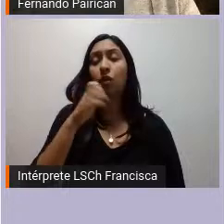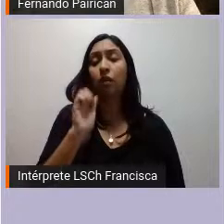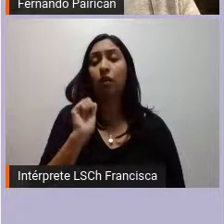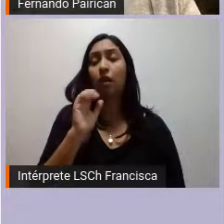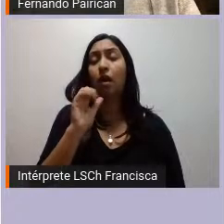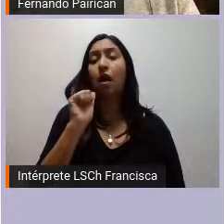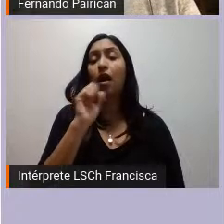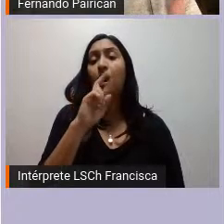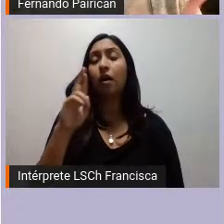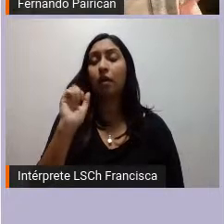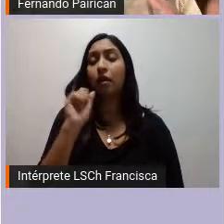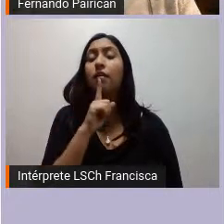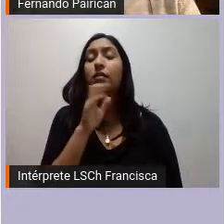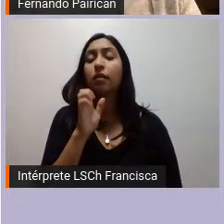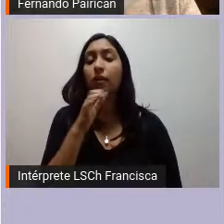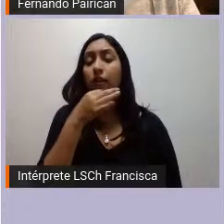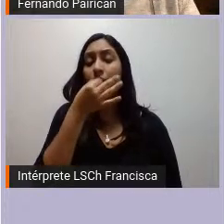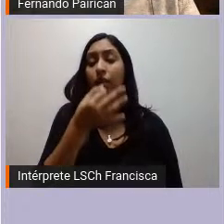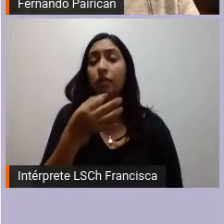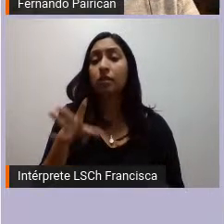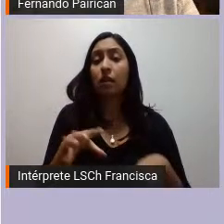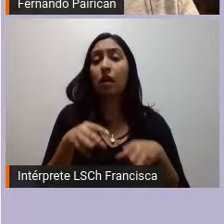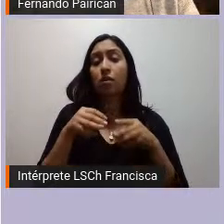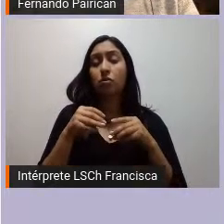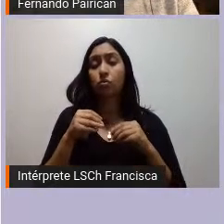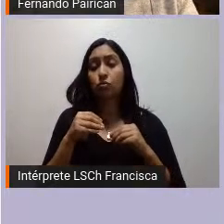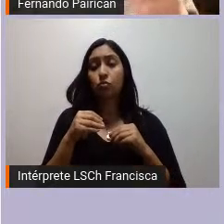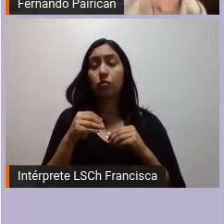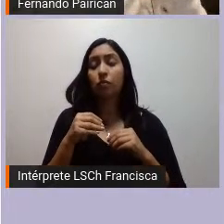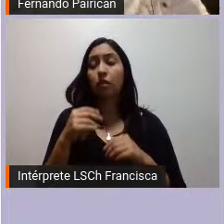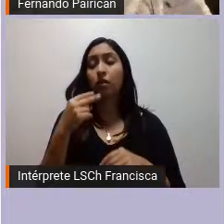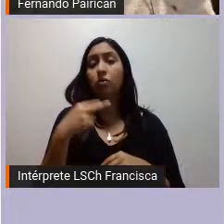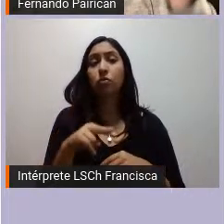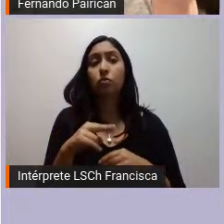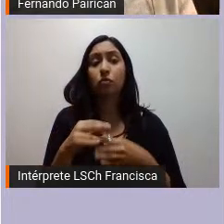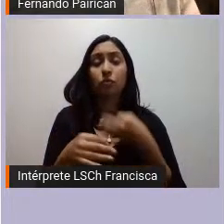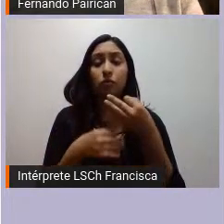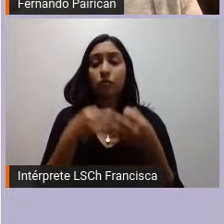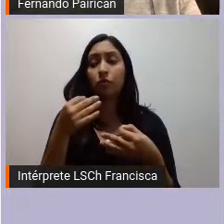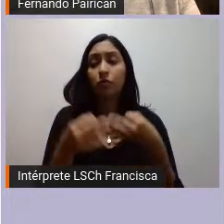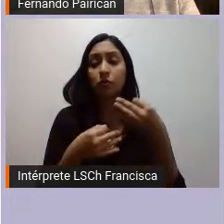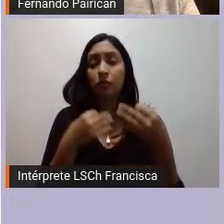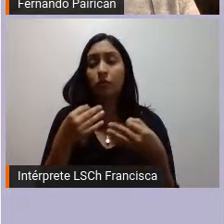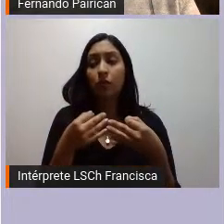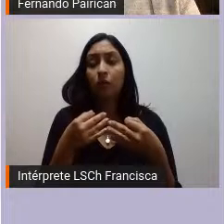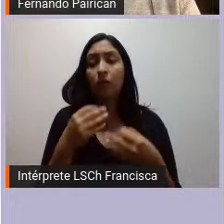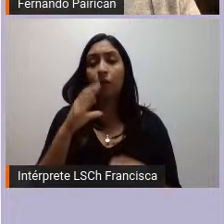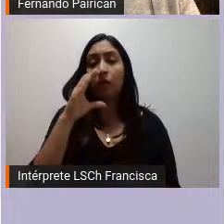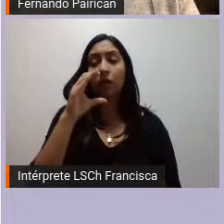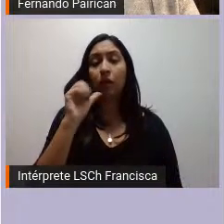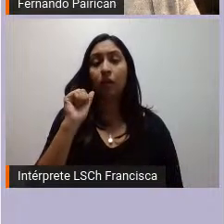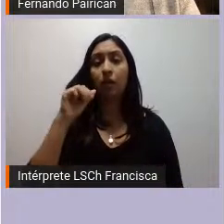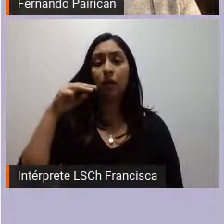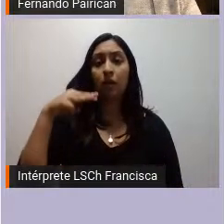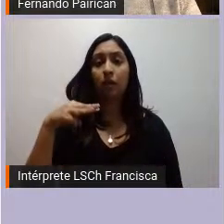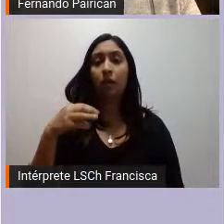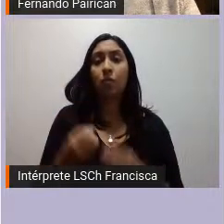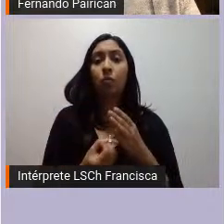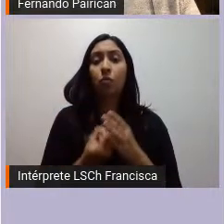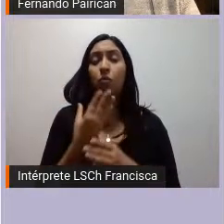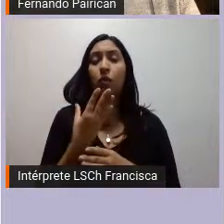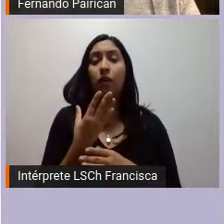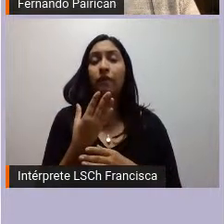o asume en su discurso que la CAM es una lucha de nuevo tipo en América Latina